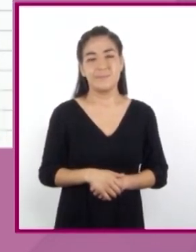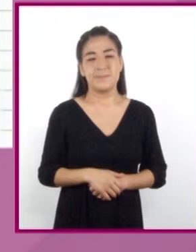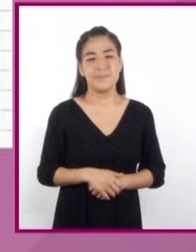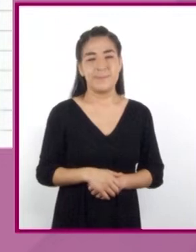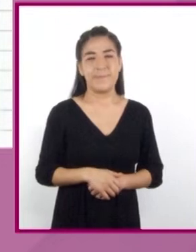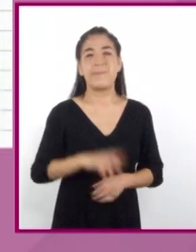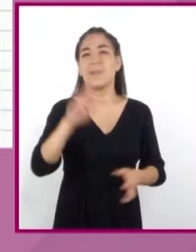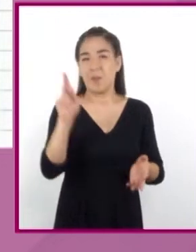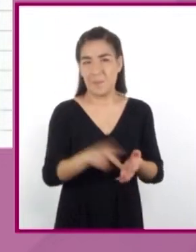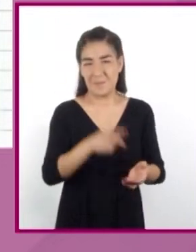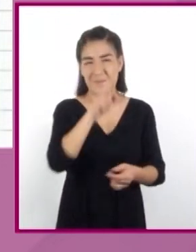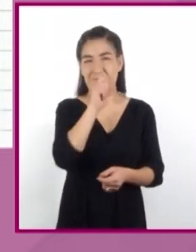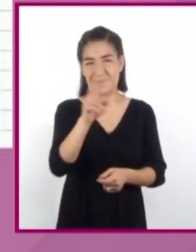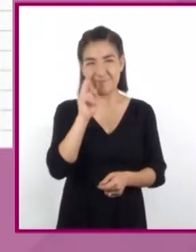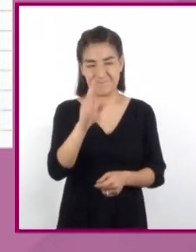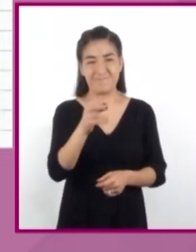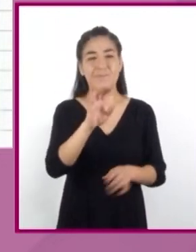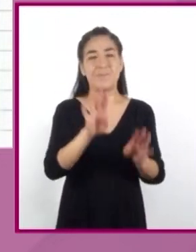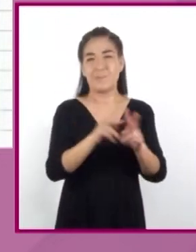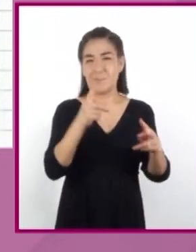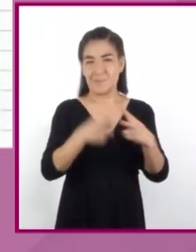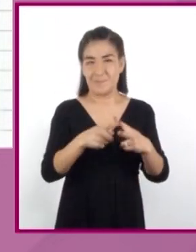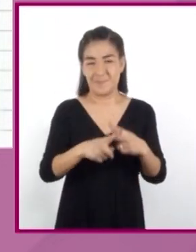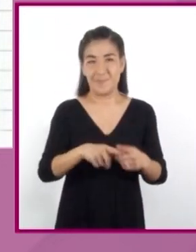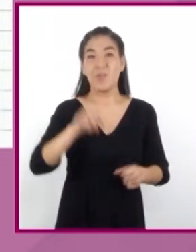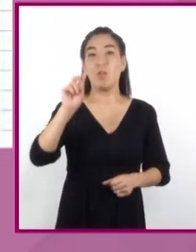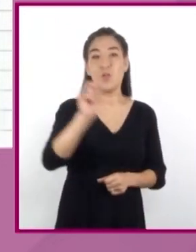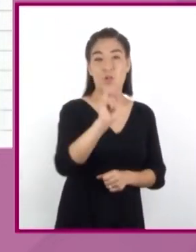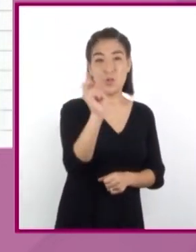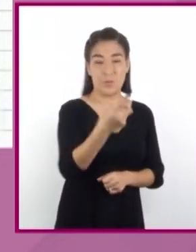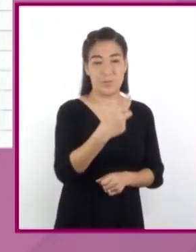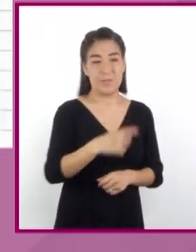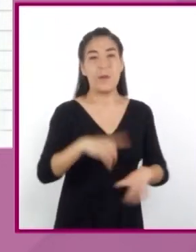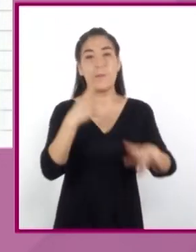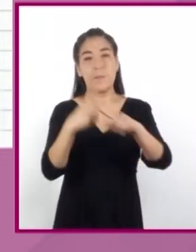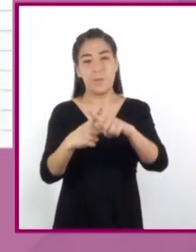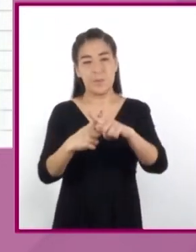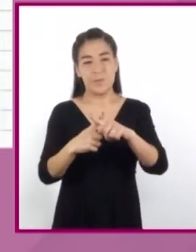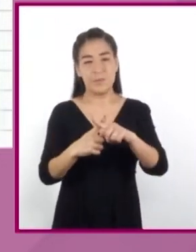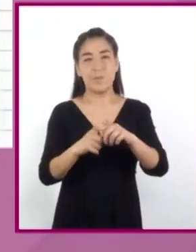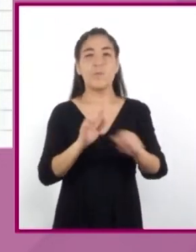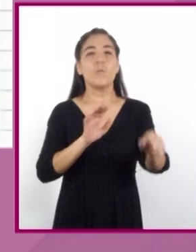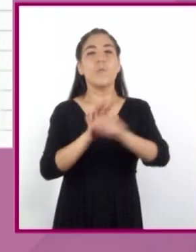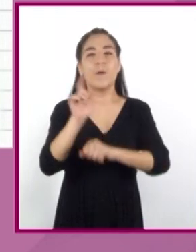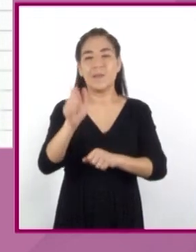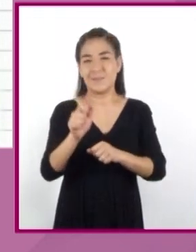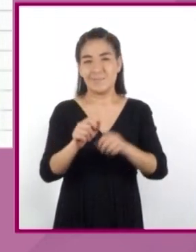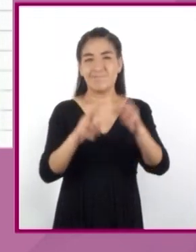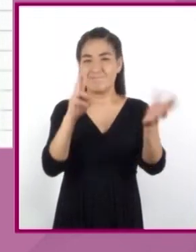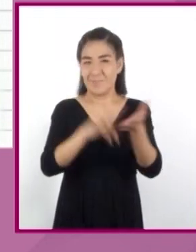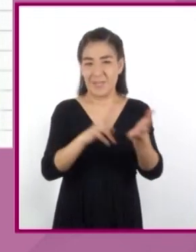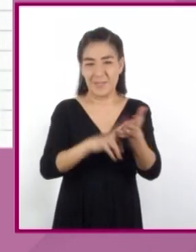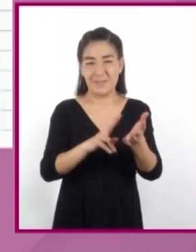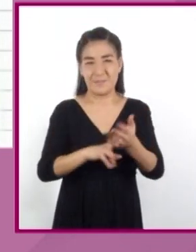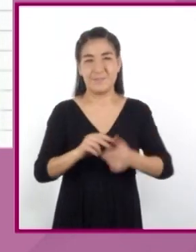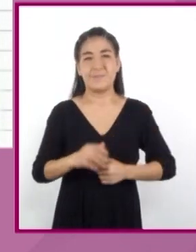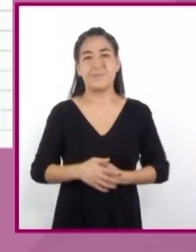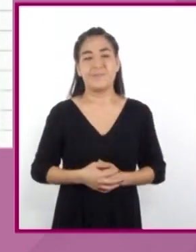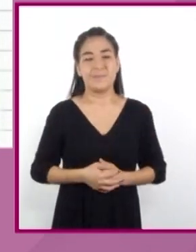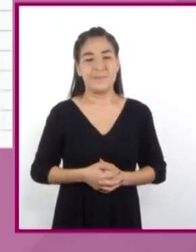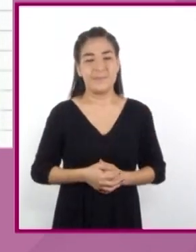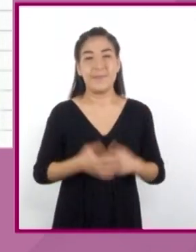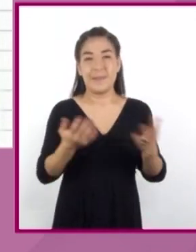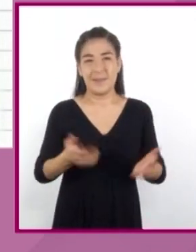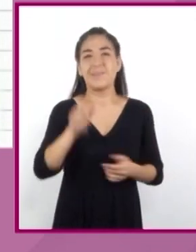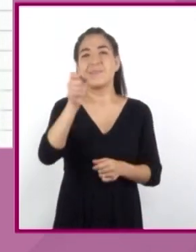Realicemos el producto. De los dólares por la constante de proporcionalidad. Y